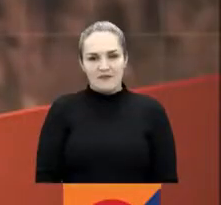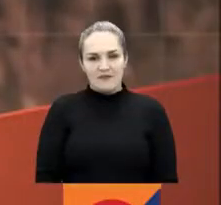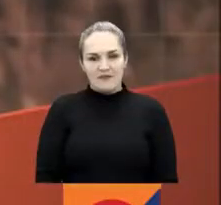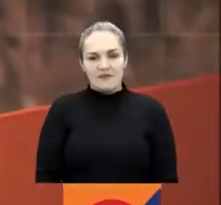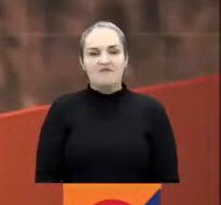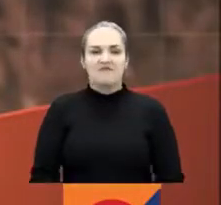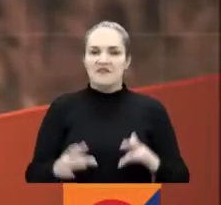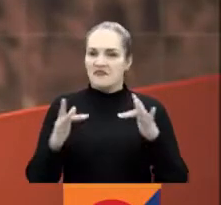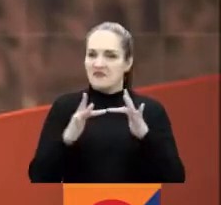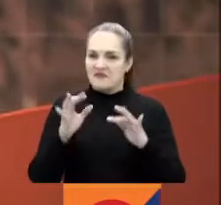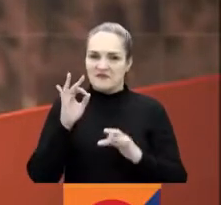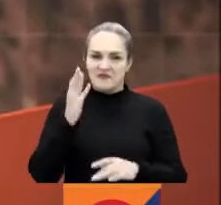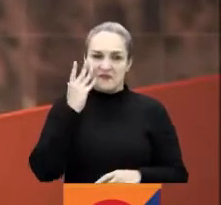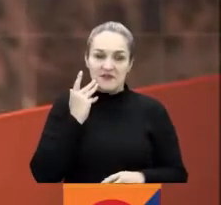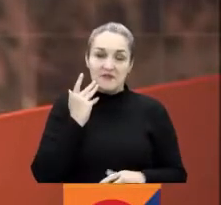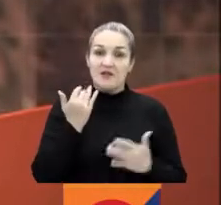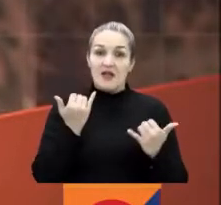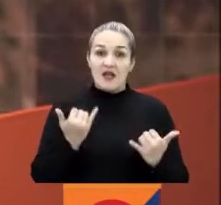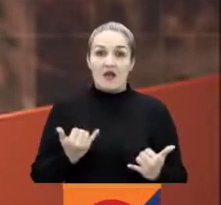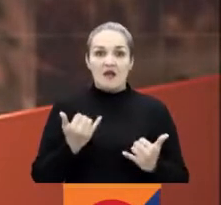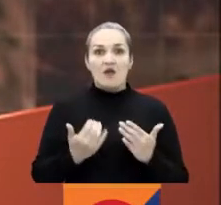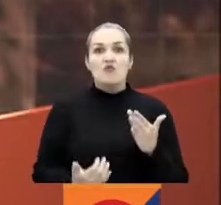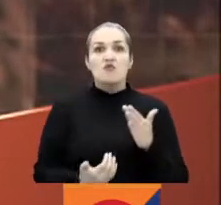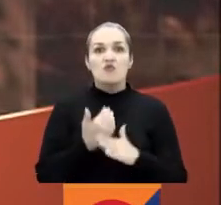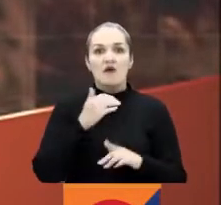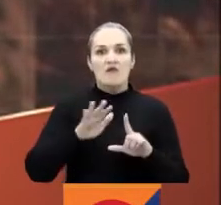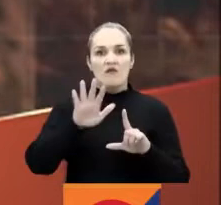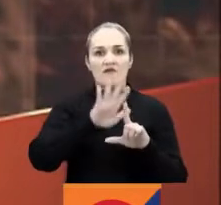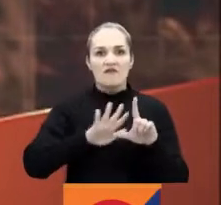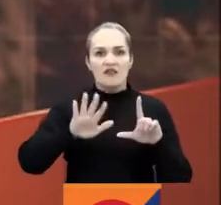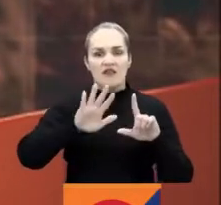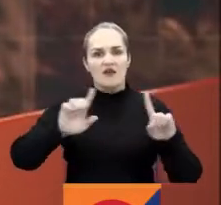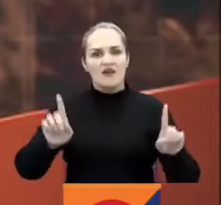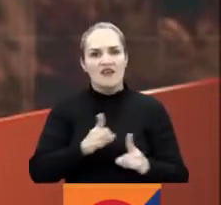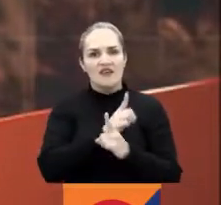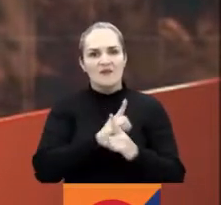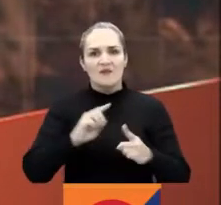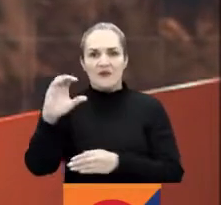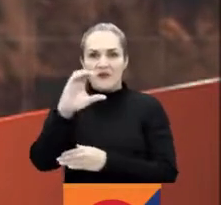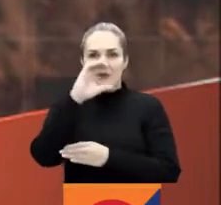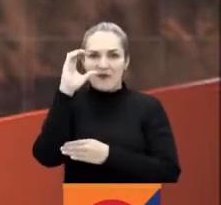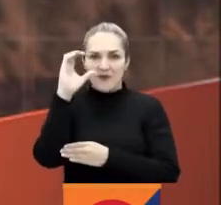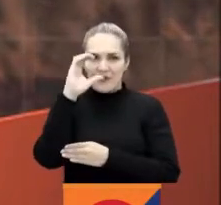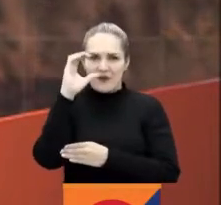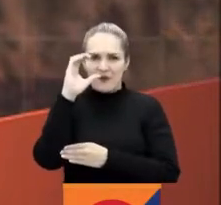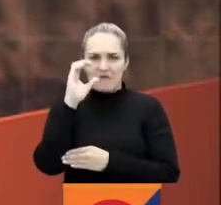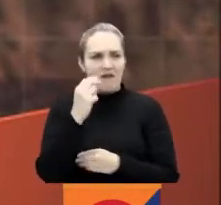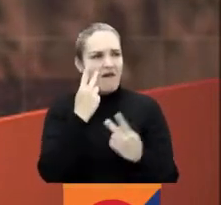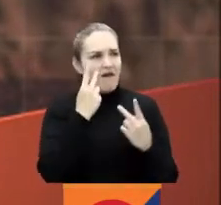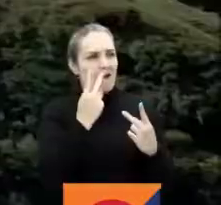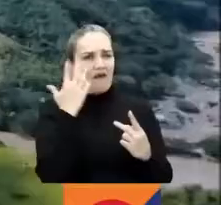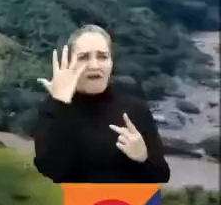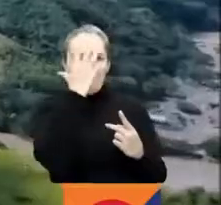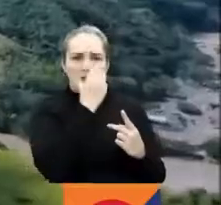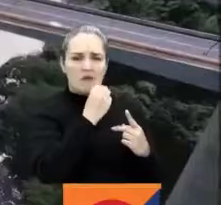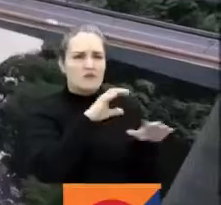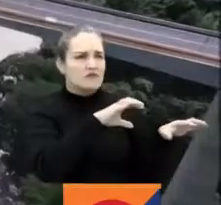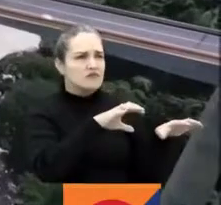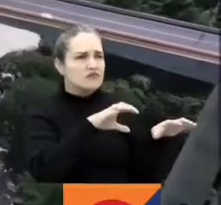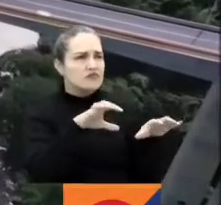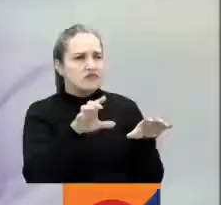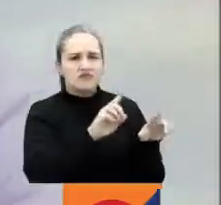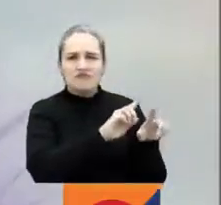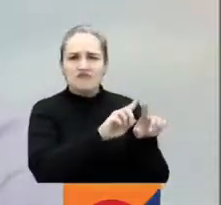Conectados 24-7 y les tenemos el nuevo video del himno nacional de Colombia. A parte de las conmomedoras imágenes de los habitantes de